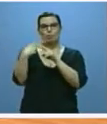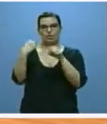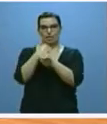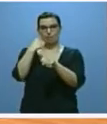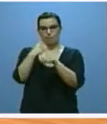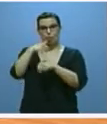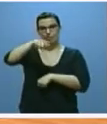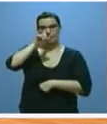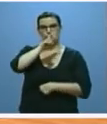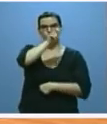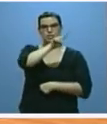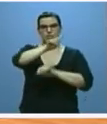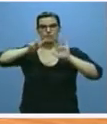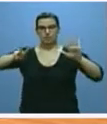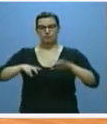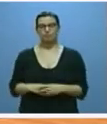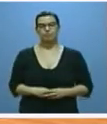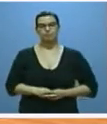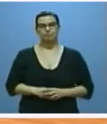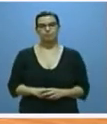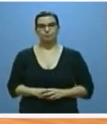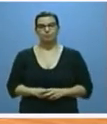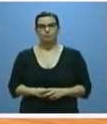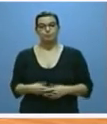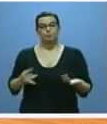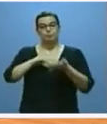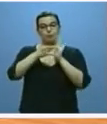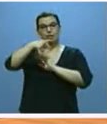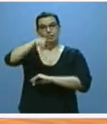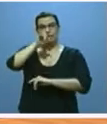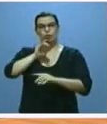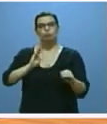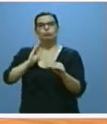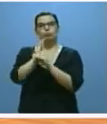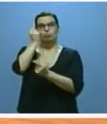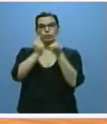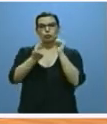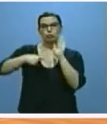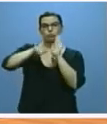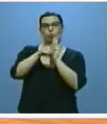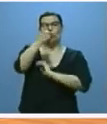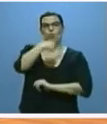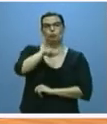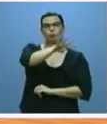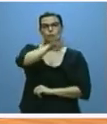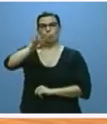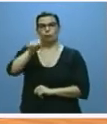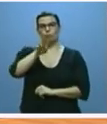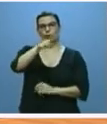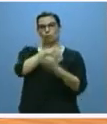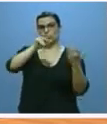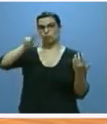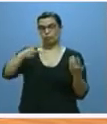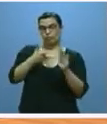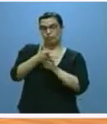2017. Dicho plan tiene este año una dotación de 144,4 millones de euros. Seguimos